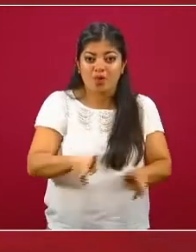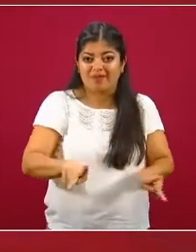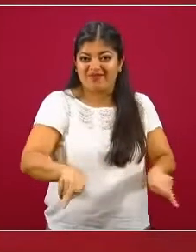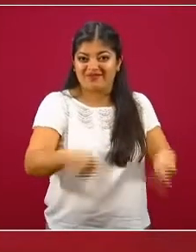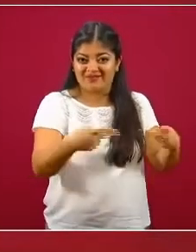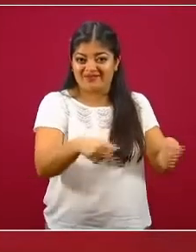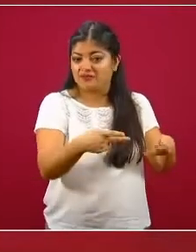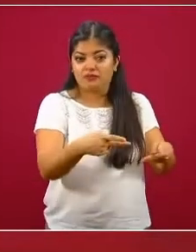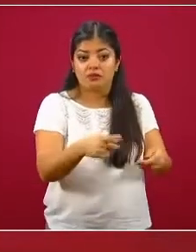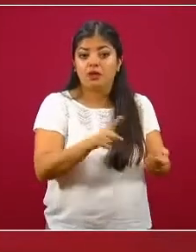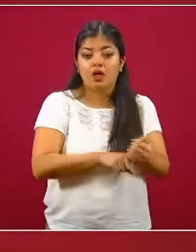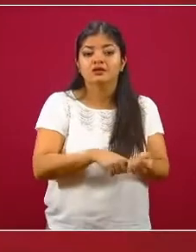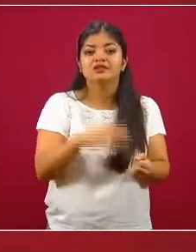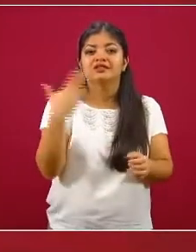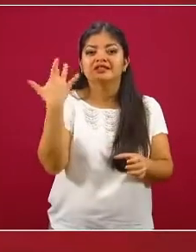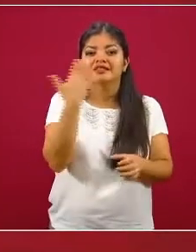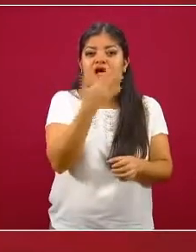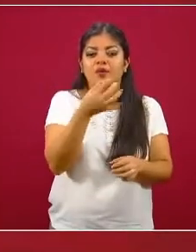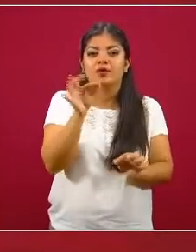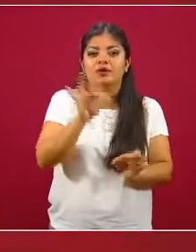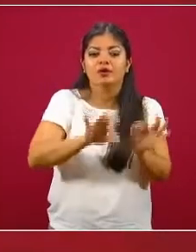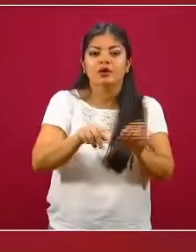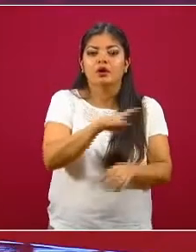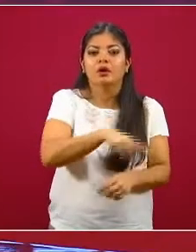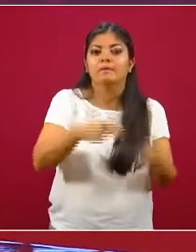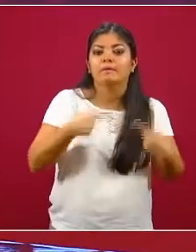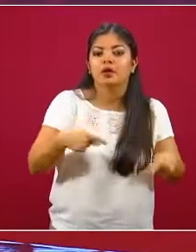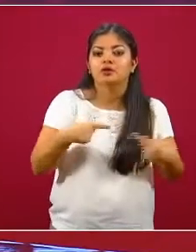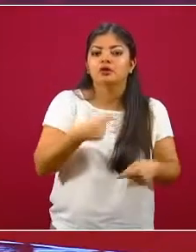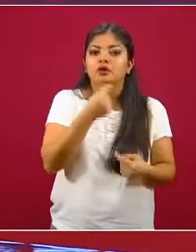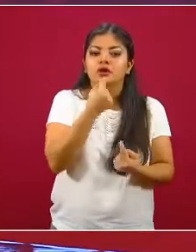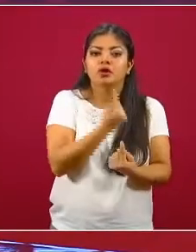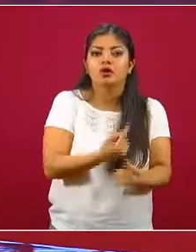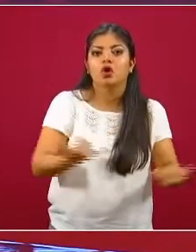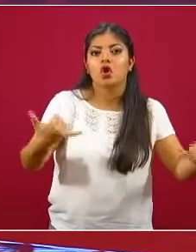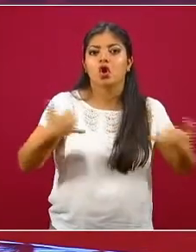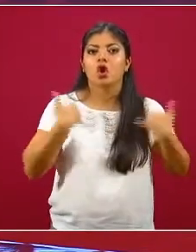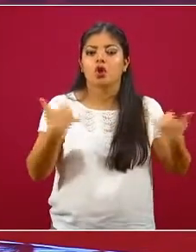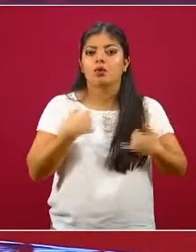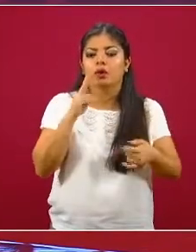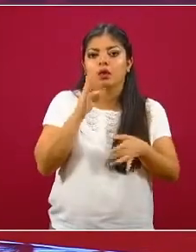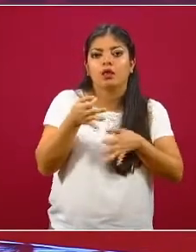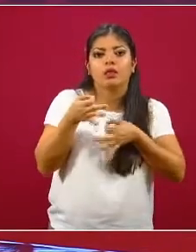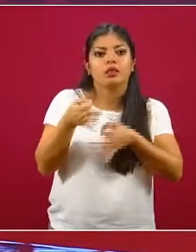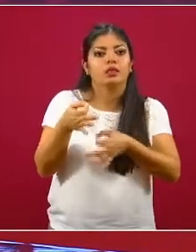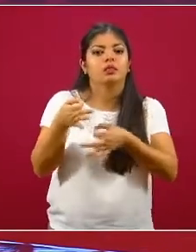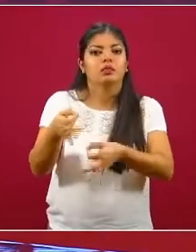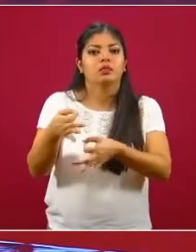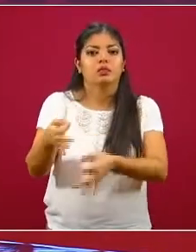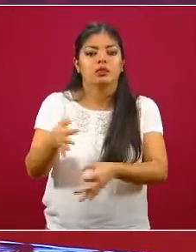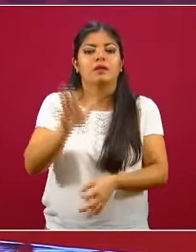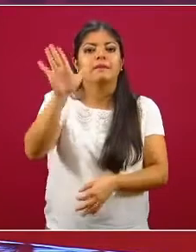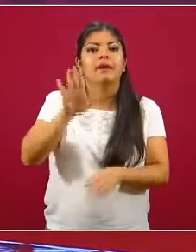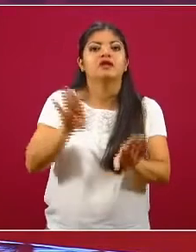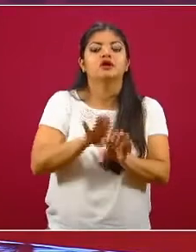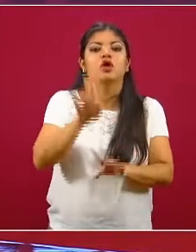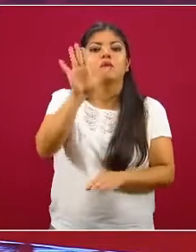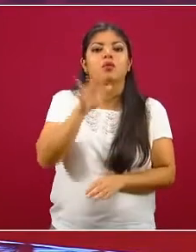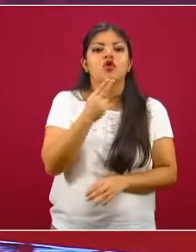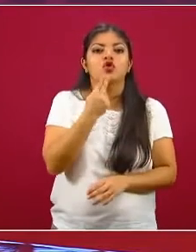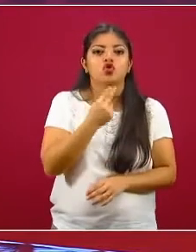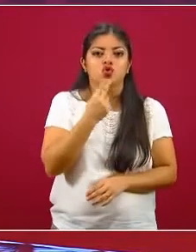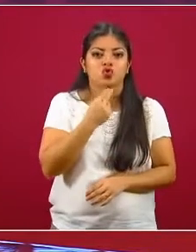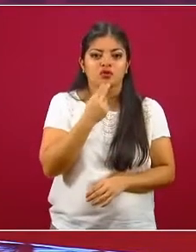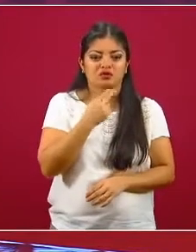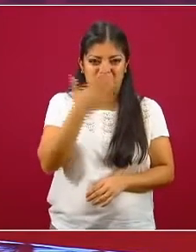Incorporan sabores a sus productos que resultan atractivos a los niños, niñas y jóvenes, muchas veces similares a golosinas. El